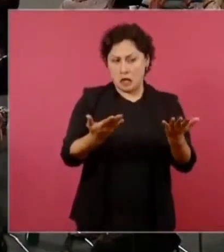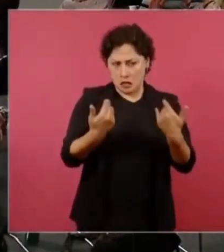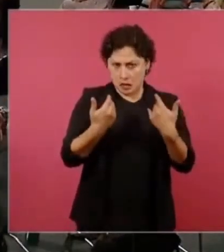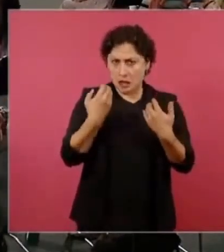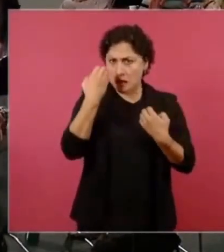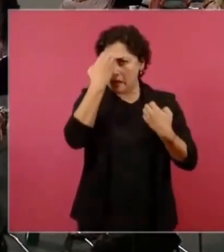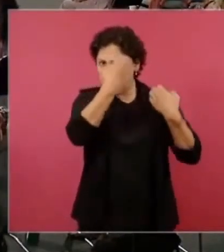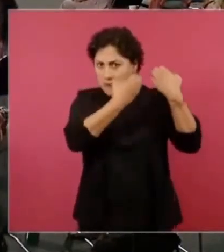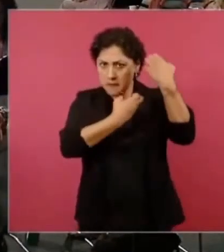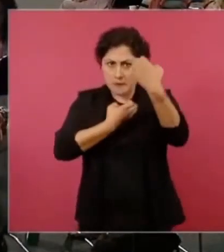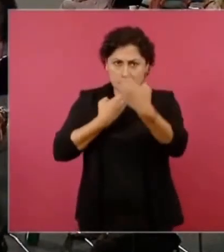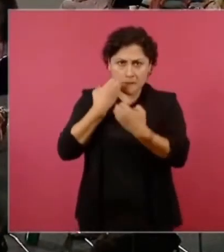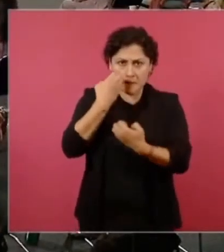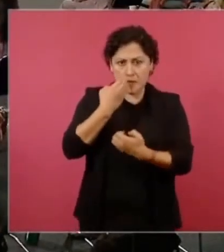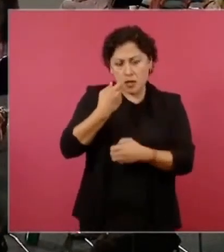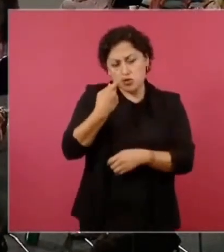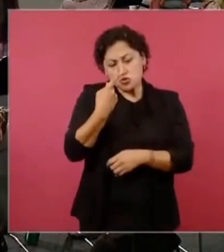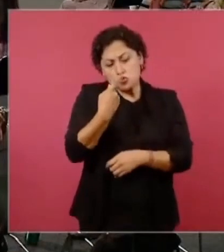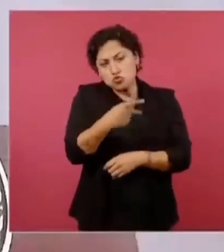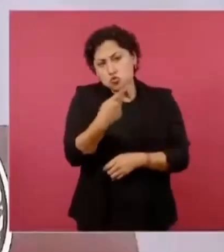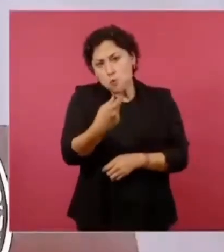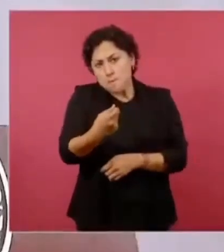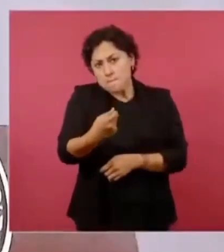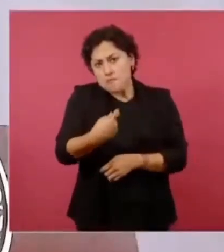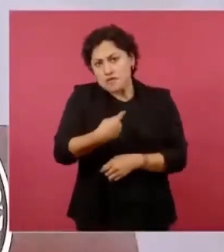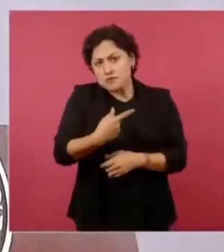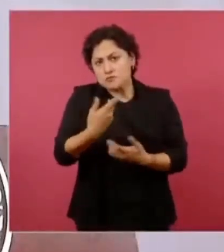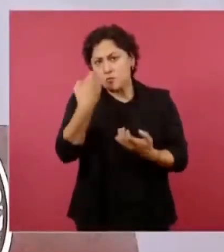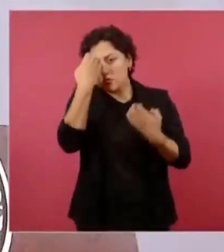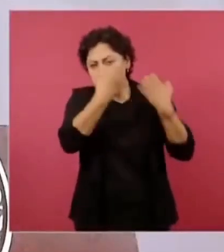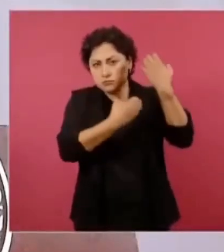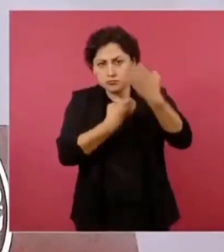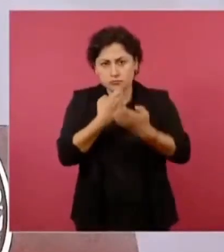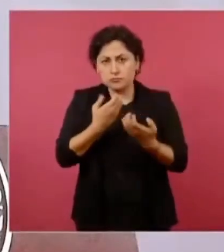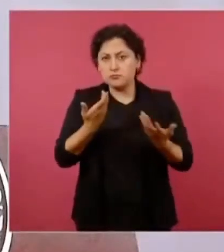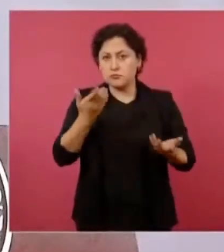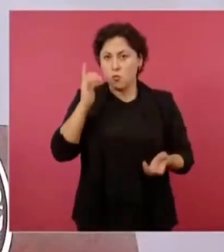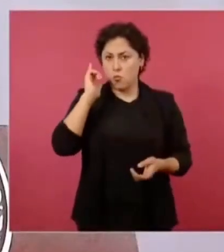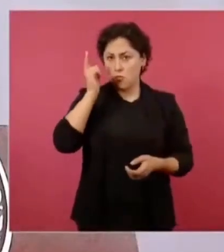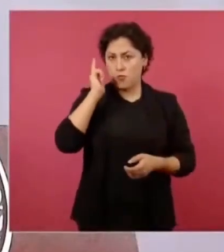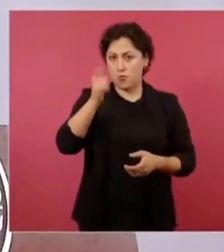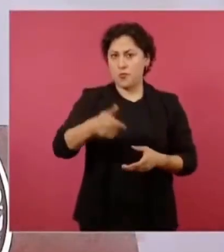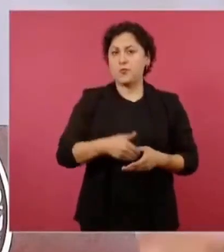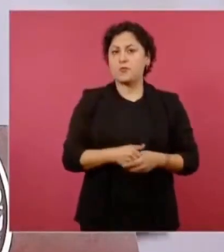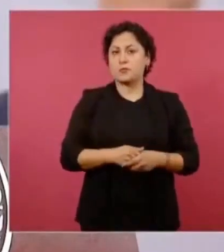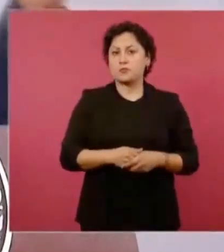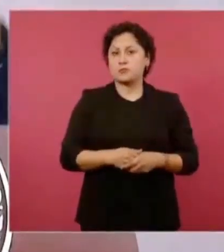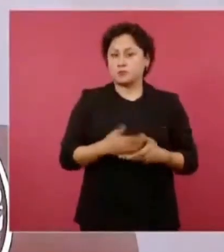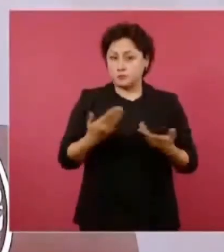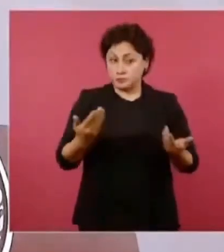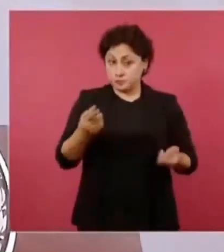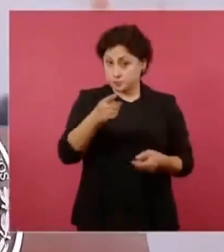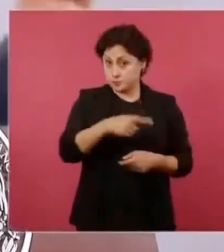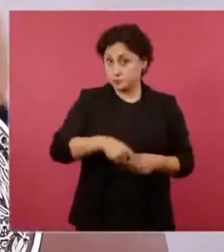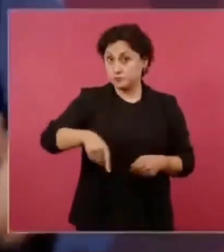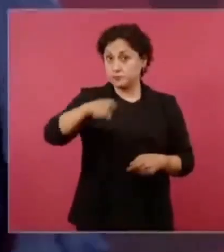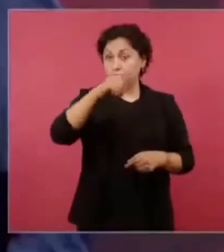autocrítico y se replanteen